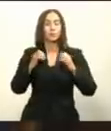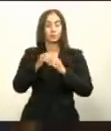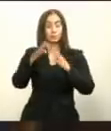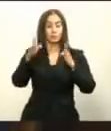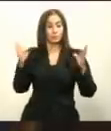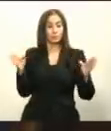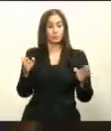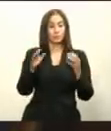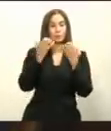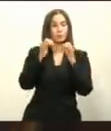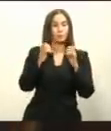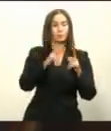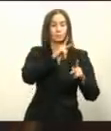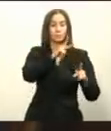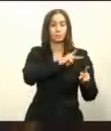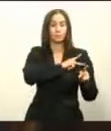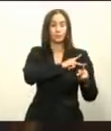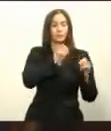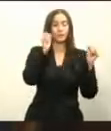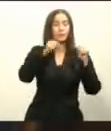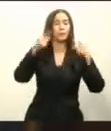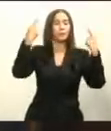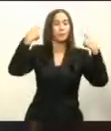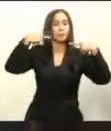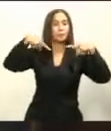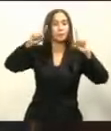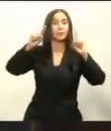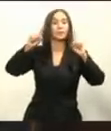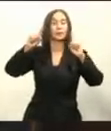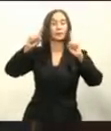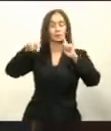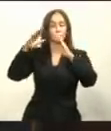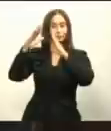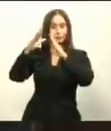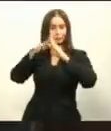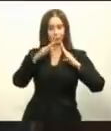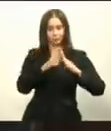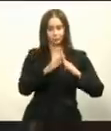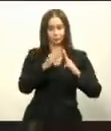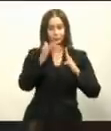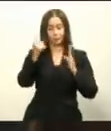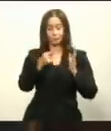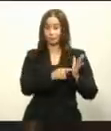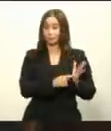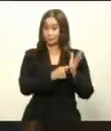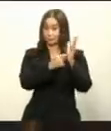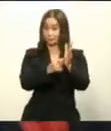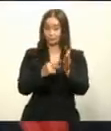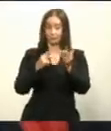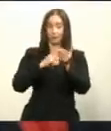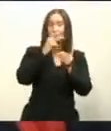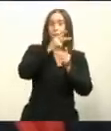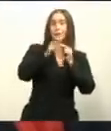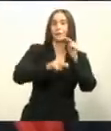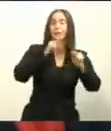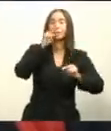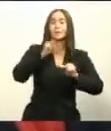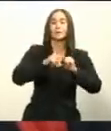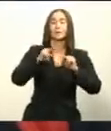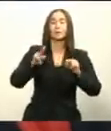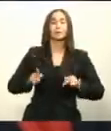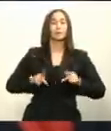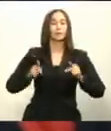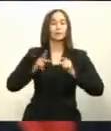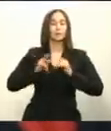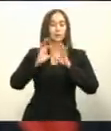objetivo. Hoy, le presentamos el Plan Nacional de Viviendas Familias Feliz.